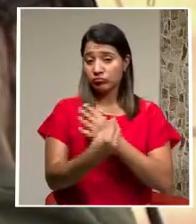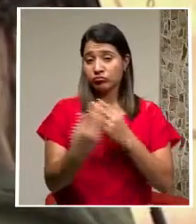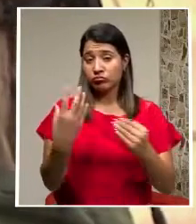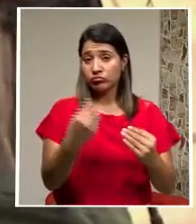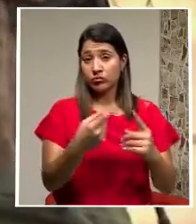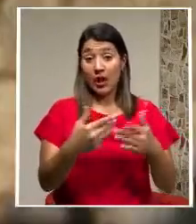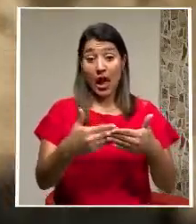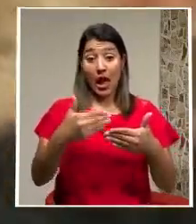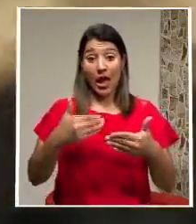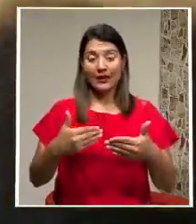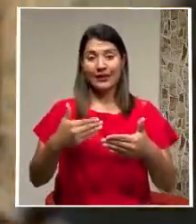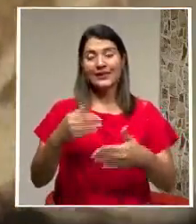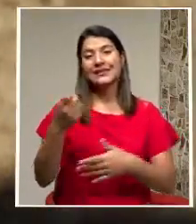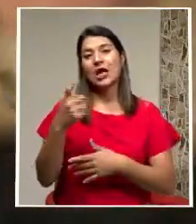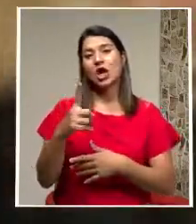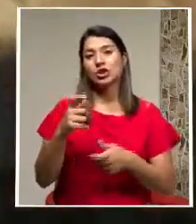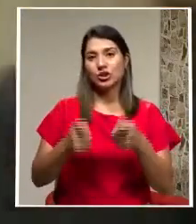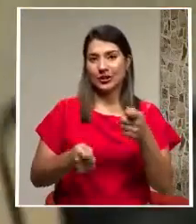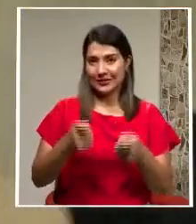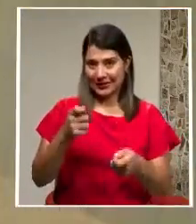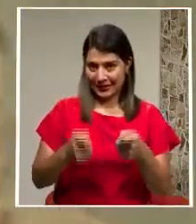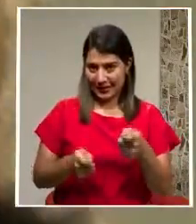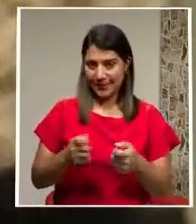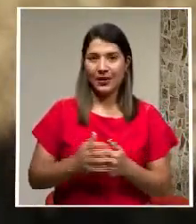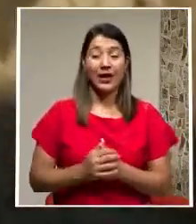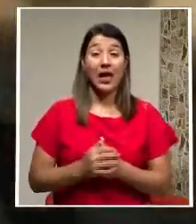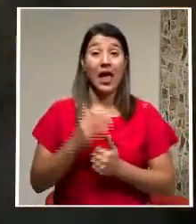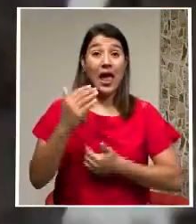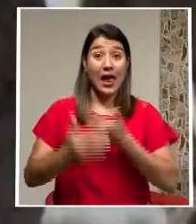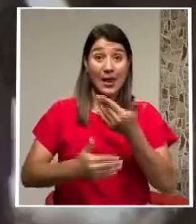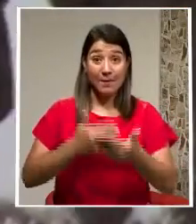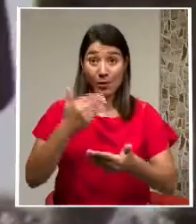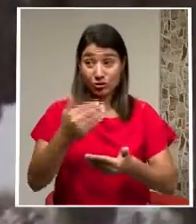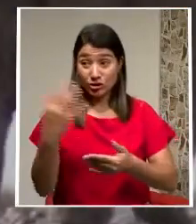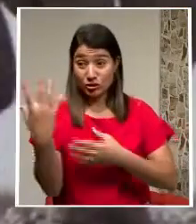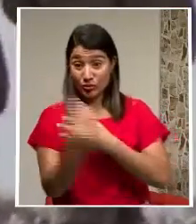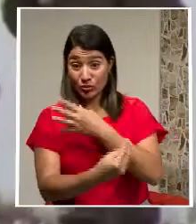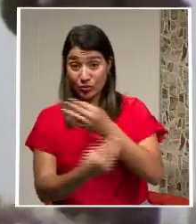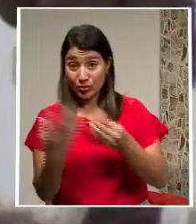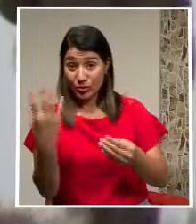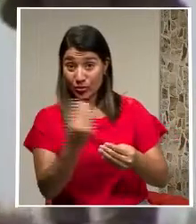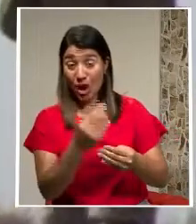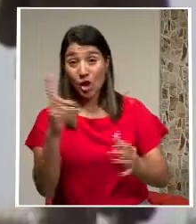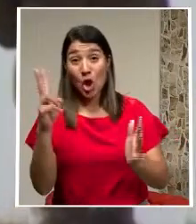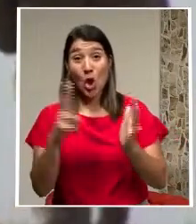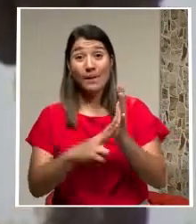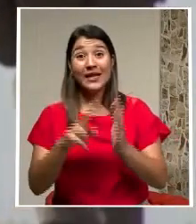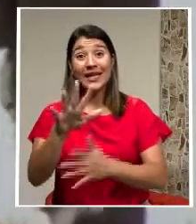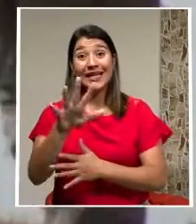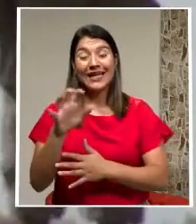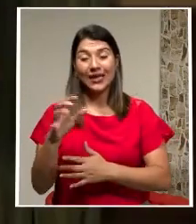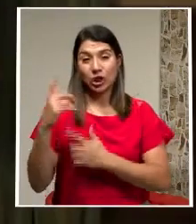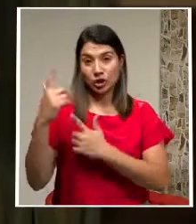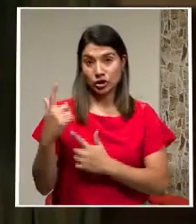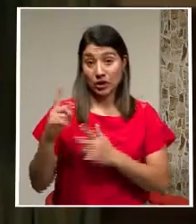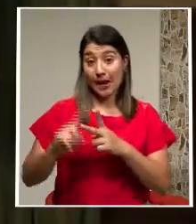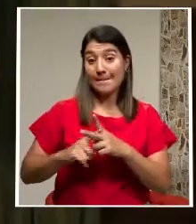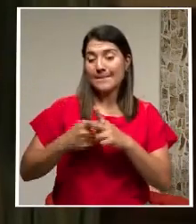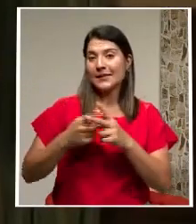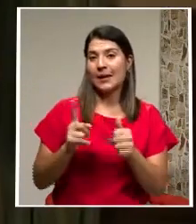Fecha Del 11 de septiembre La operación De retirada De los 2.500 Efectivos Comenzará El 1 de mayo